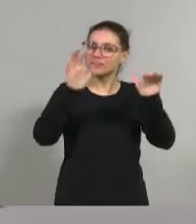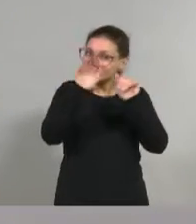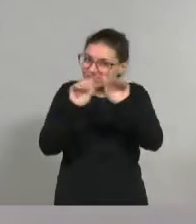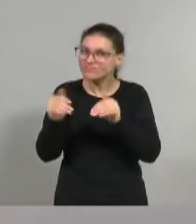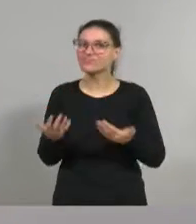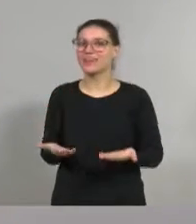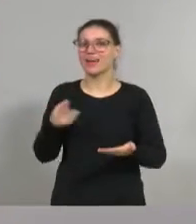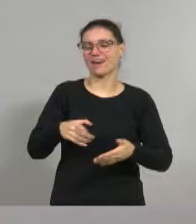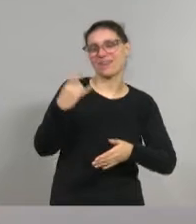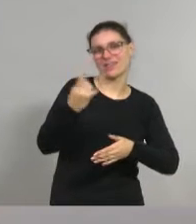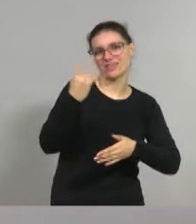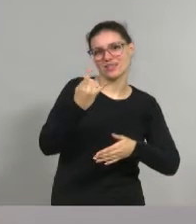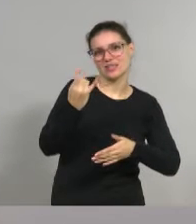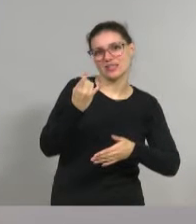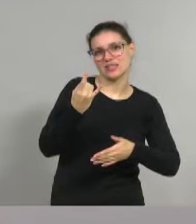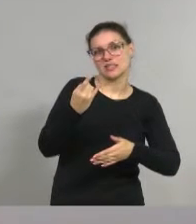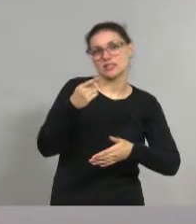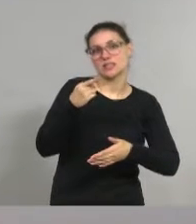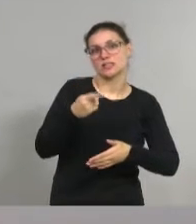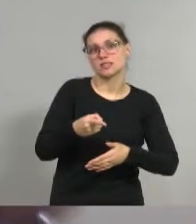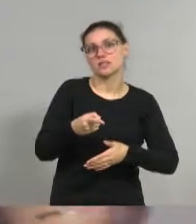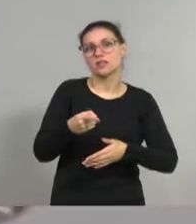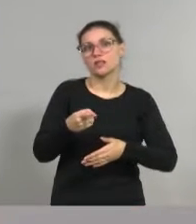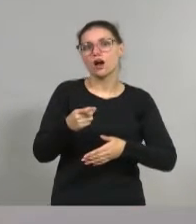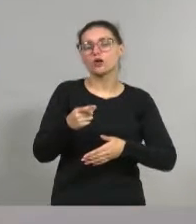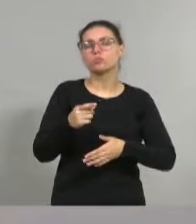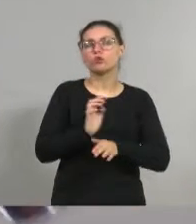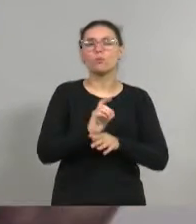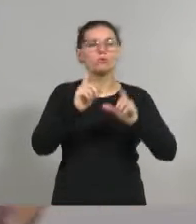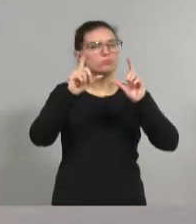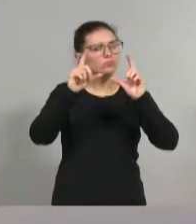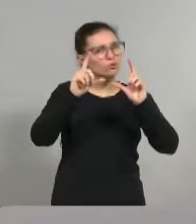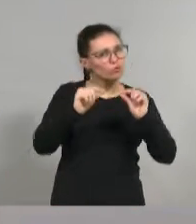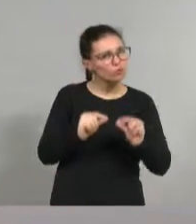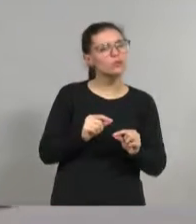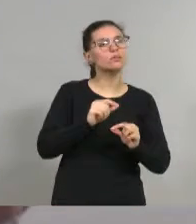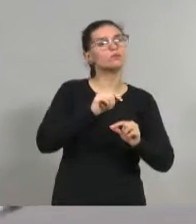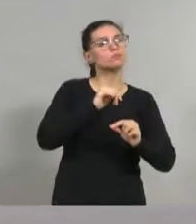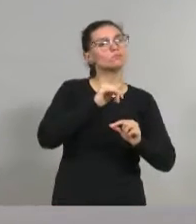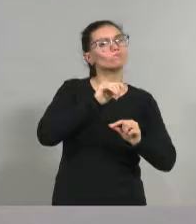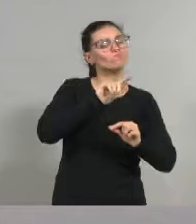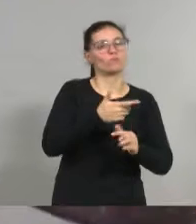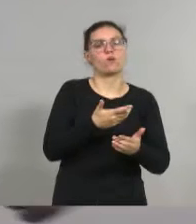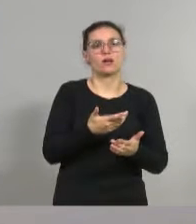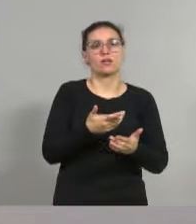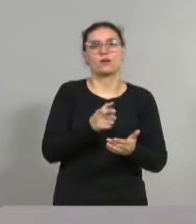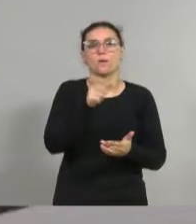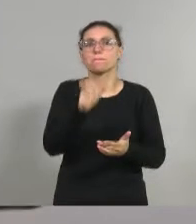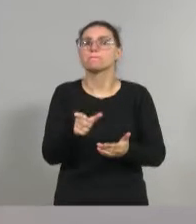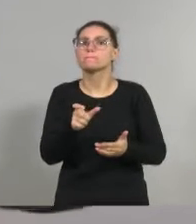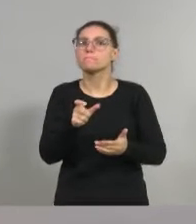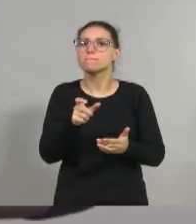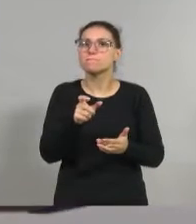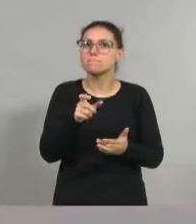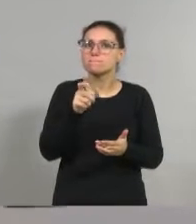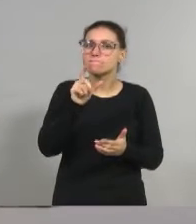acá, sobre todo, no se habla de números, o sea, el estudiante no es, o la estudiante no es un número, sino que